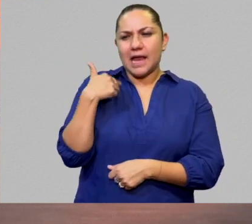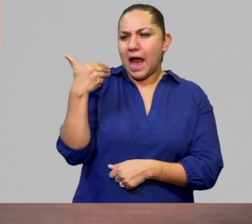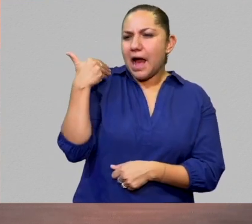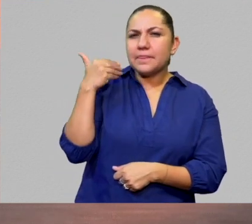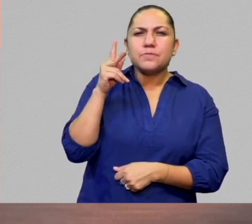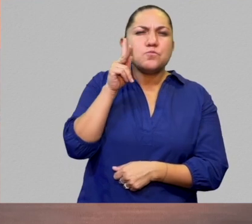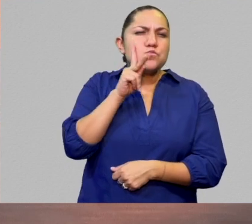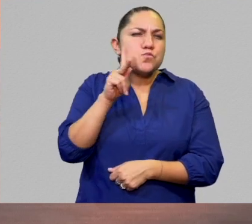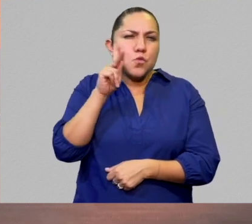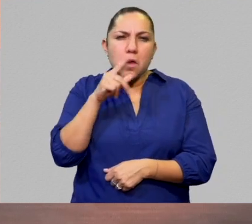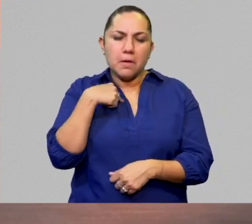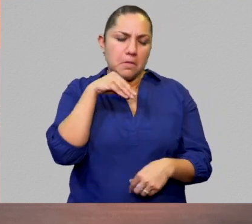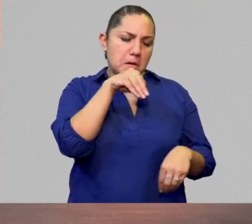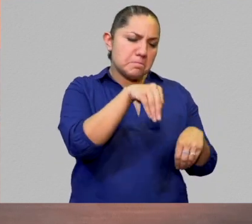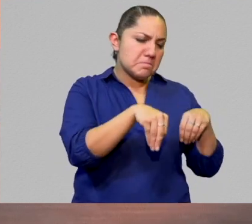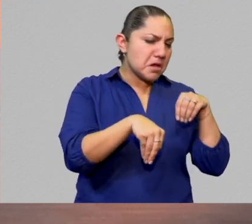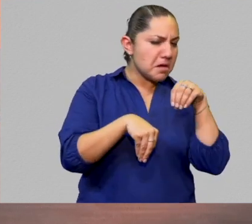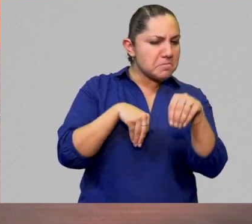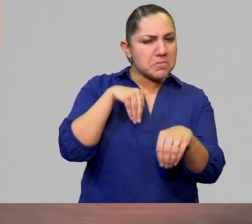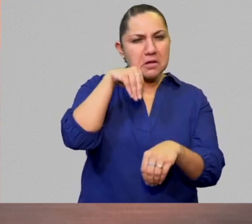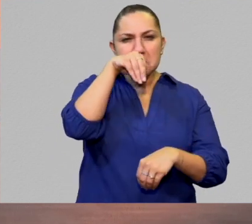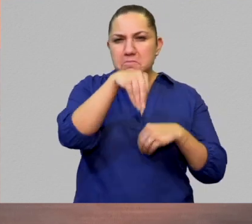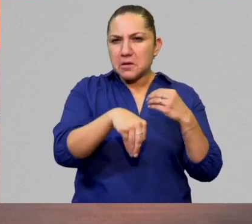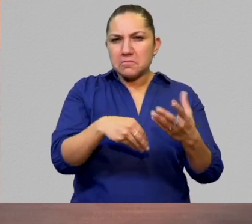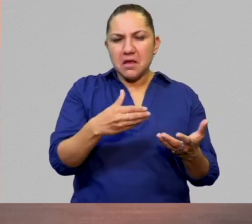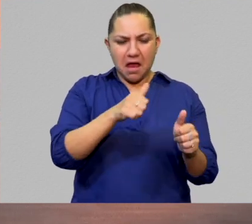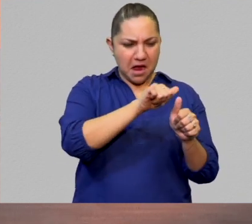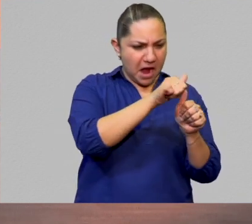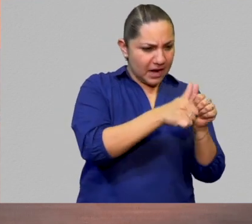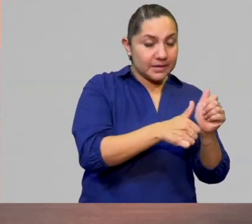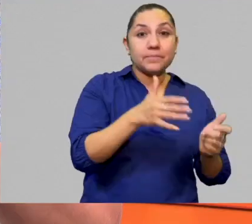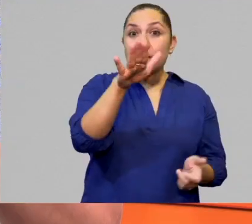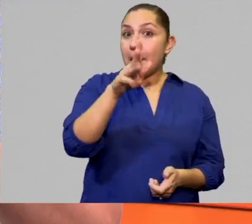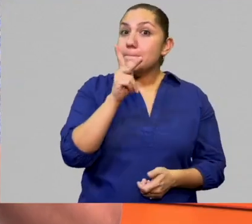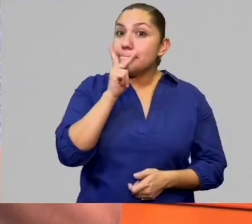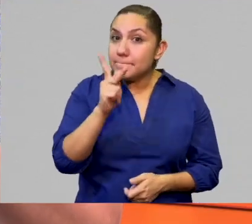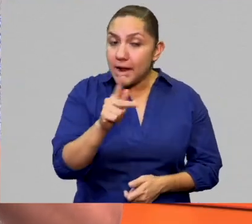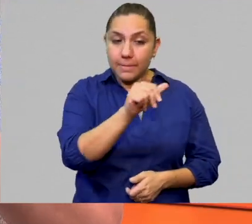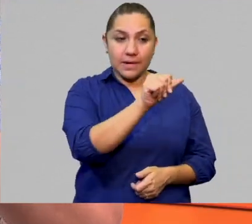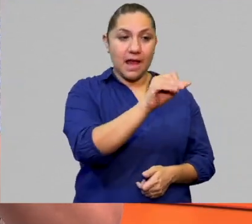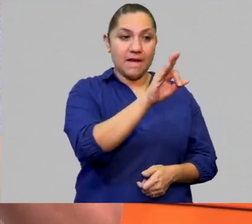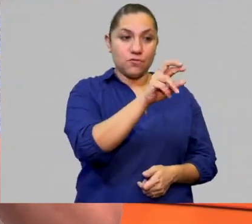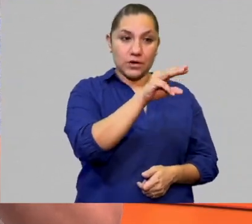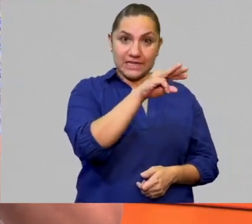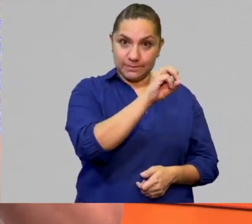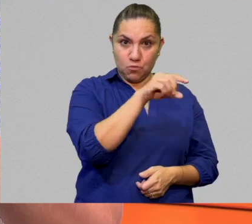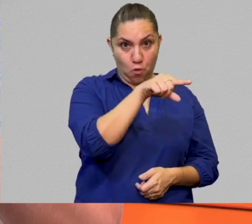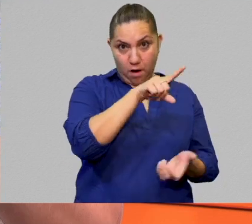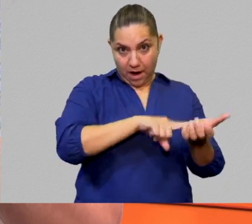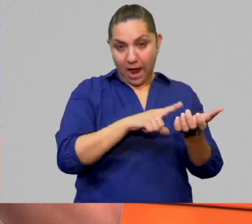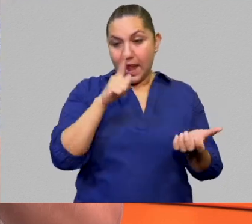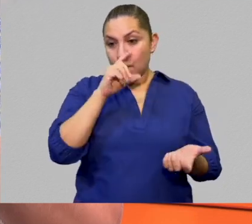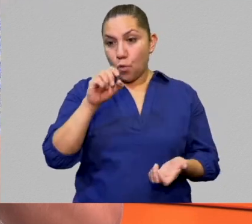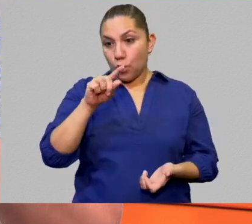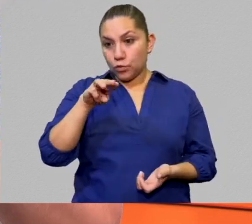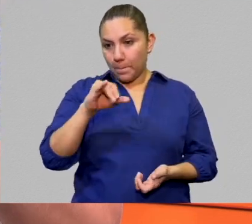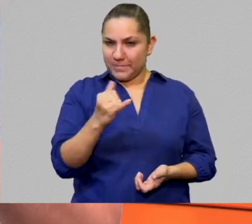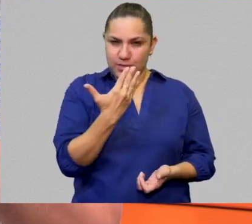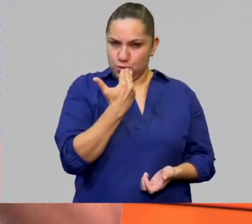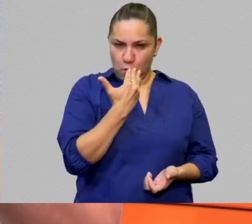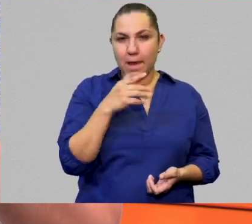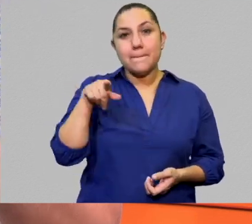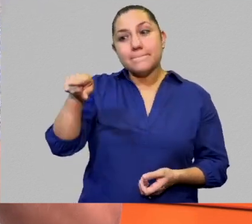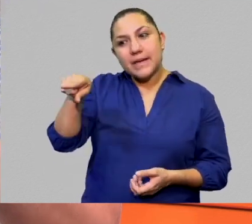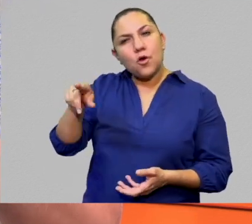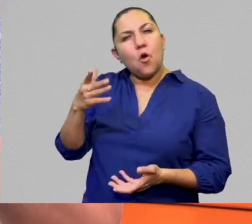que es artesanal y aforismo no existe en el otomí pero es yamajuan y a ñaño